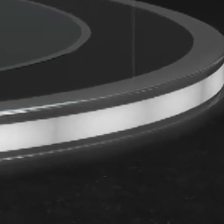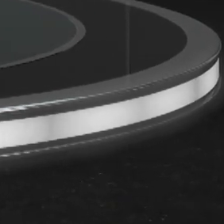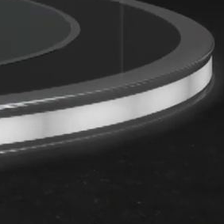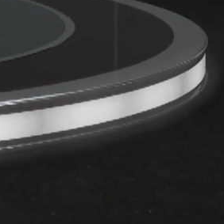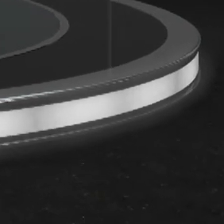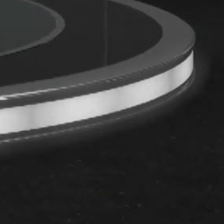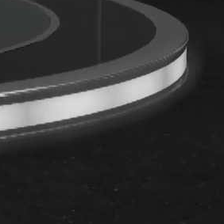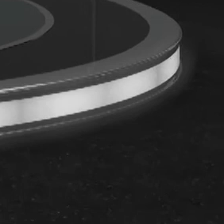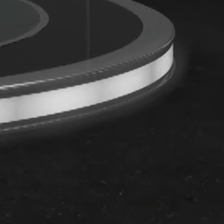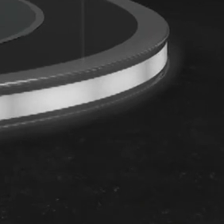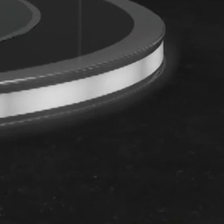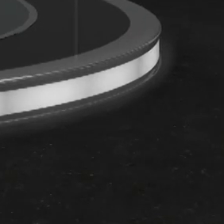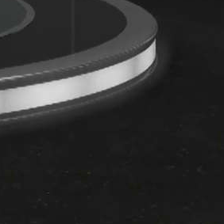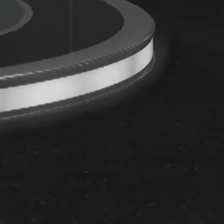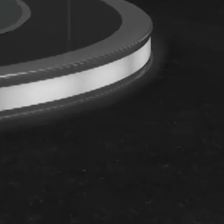¡Gracias! ¡Gracias!